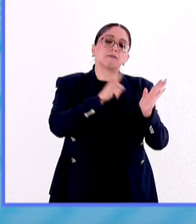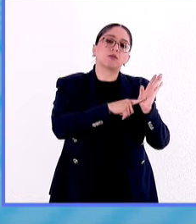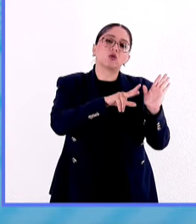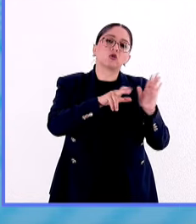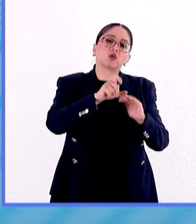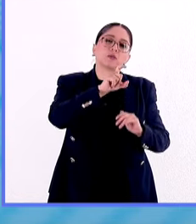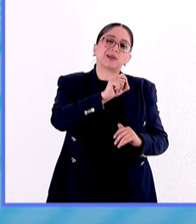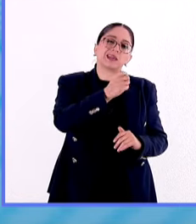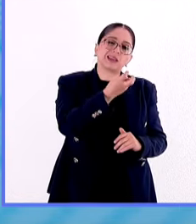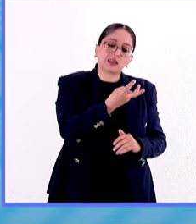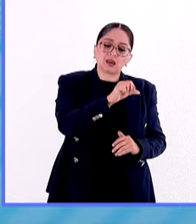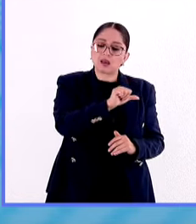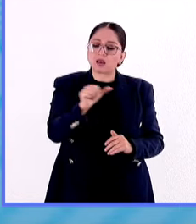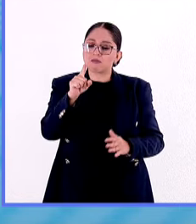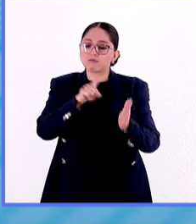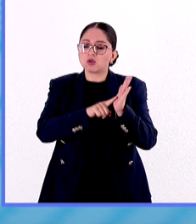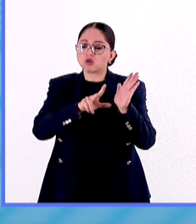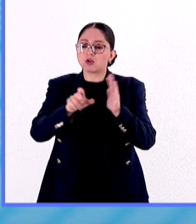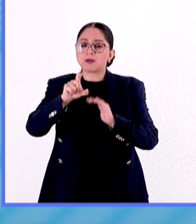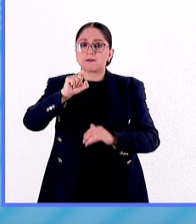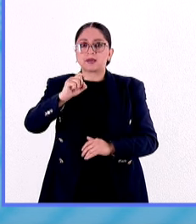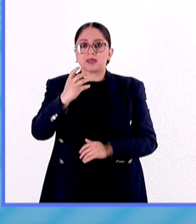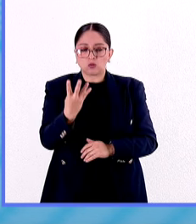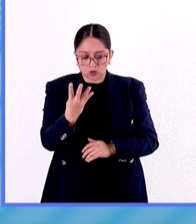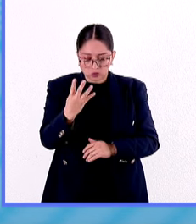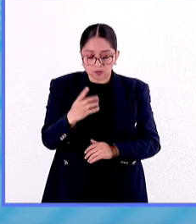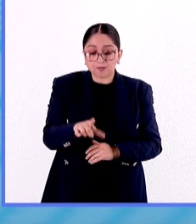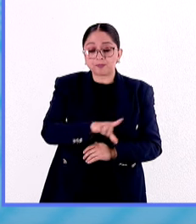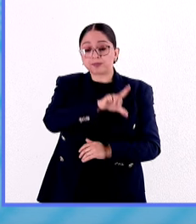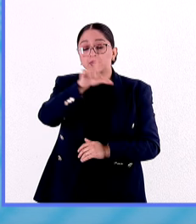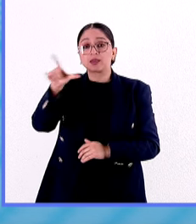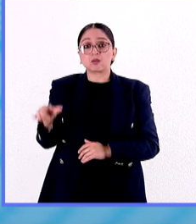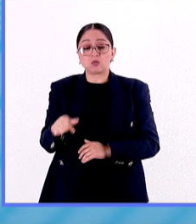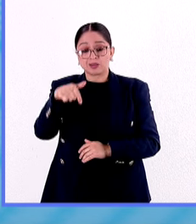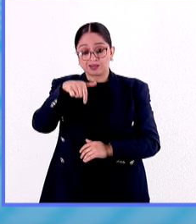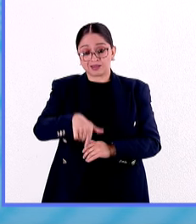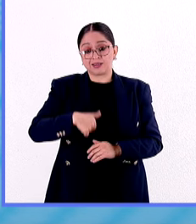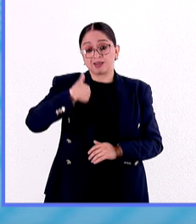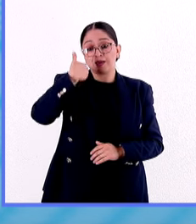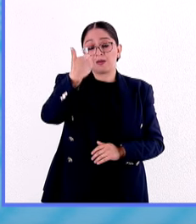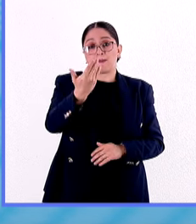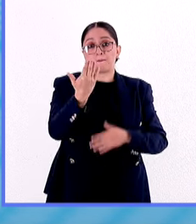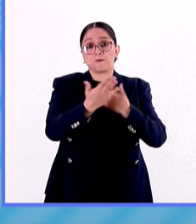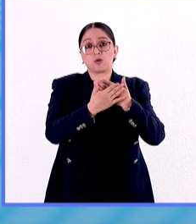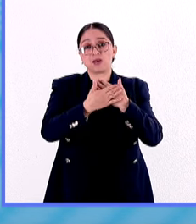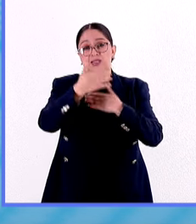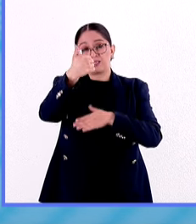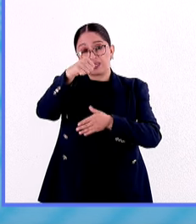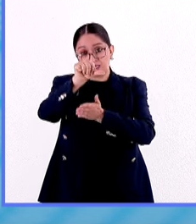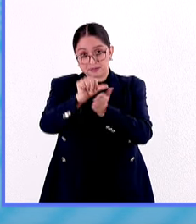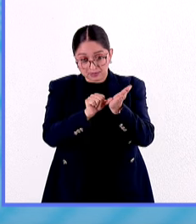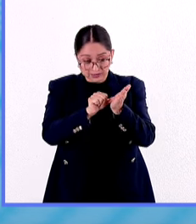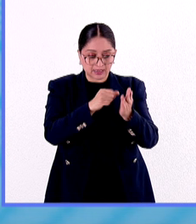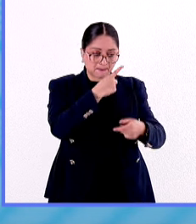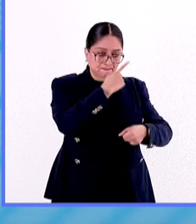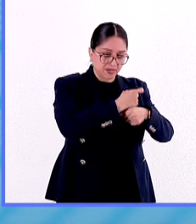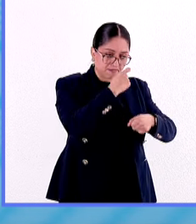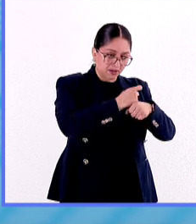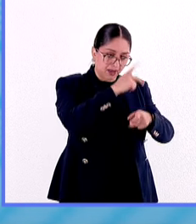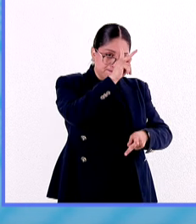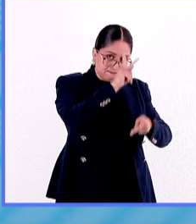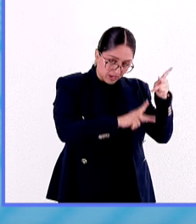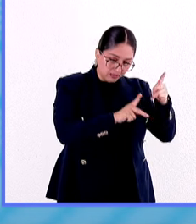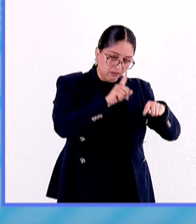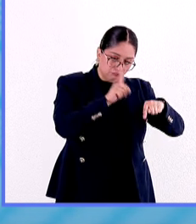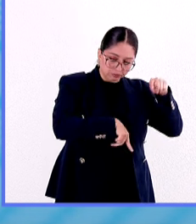1824 y para el segundo semestre de este año vamos a tener una segunda parte de esta exposición que habla